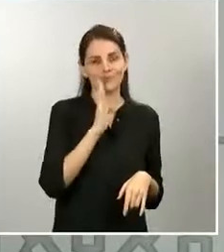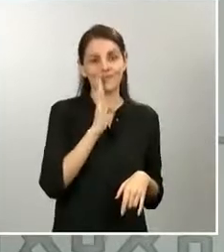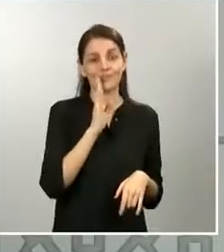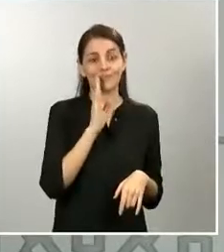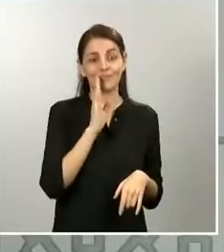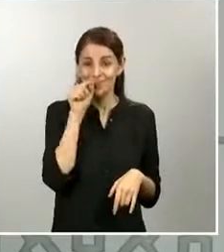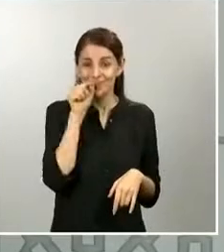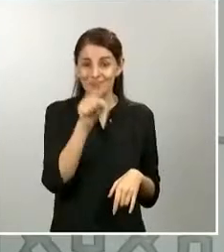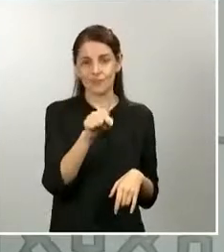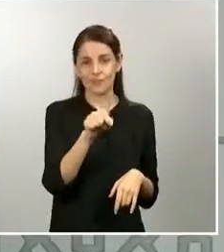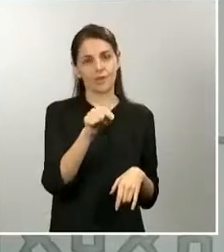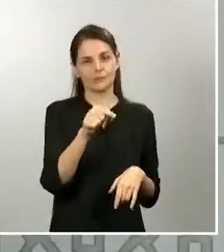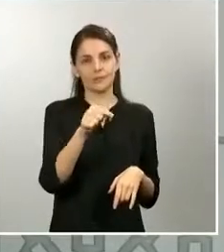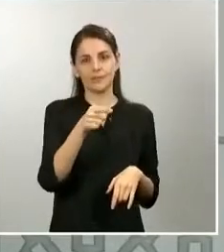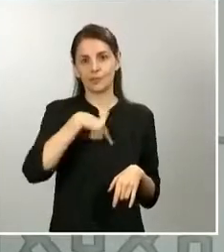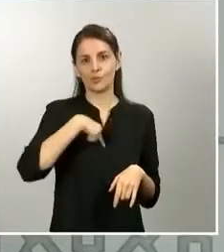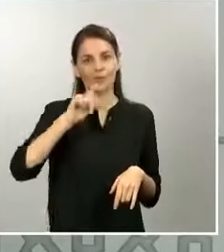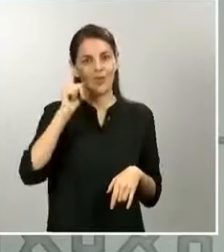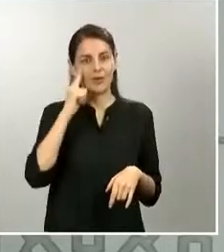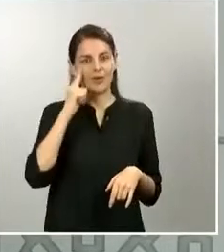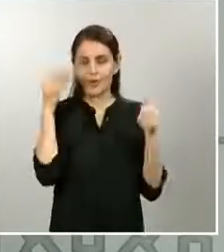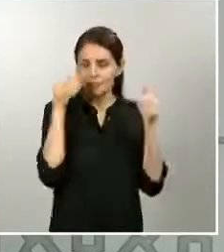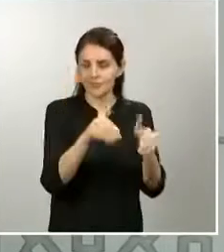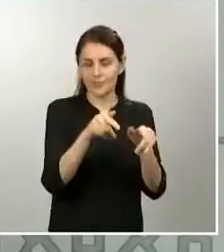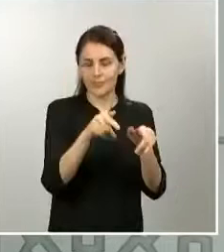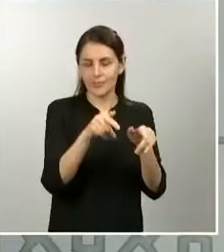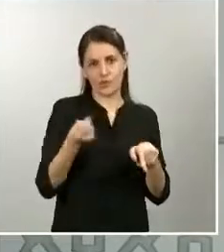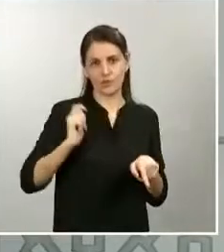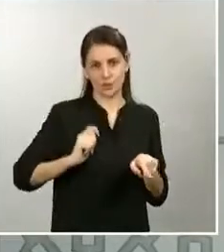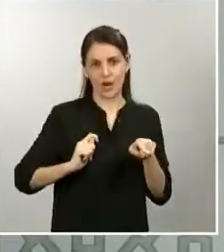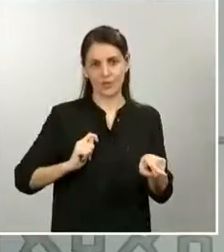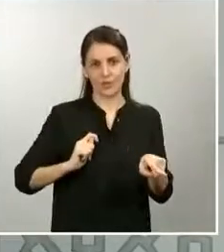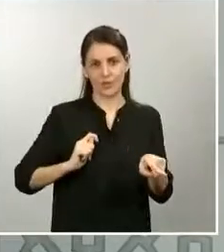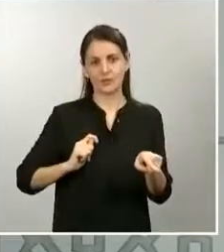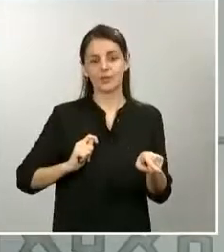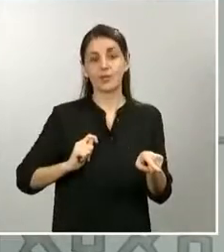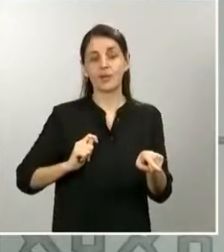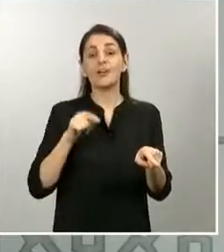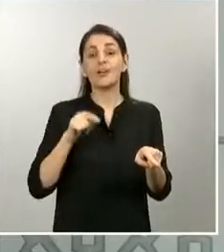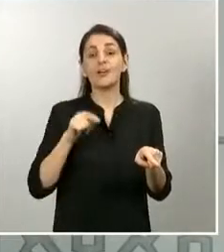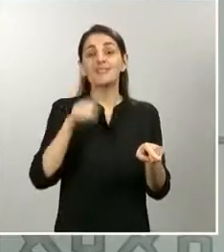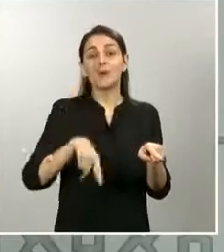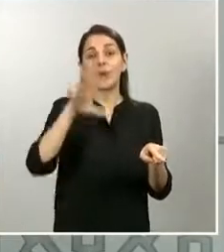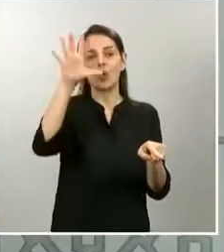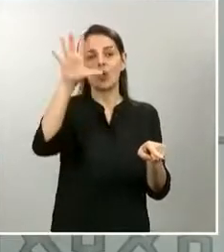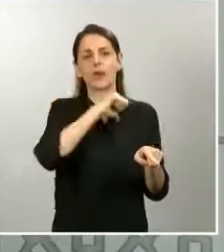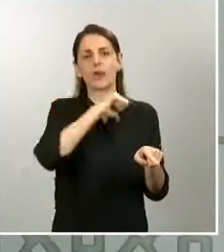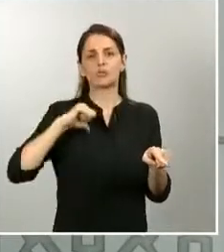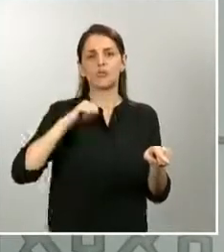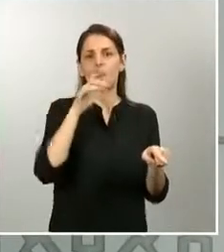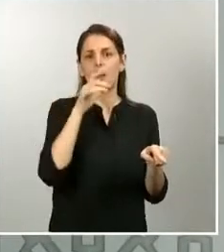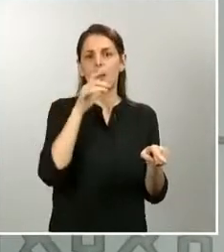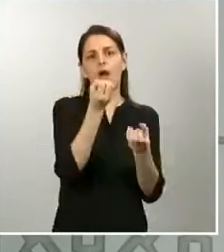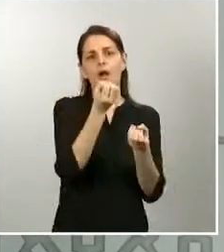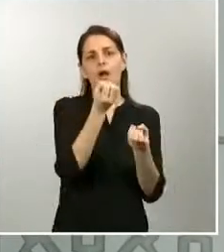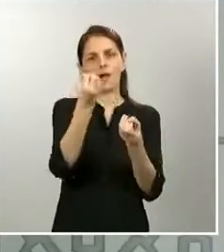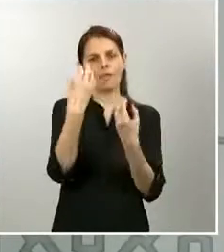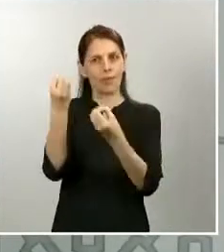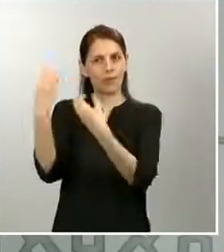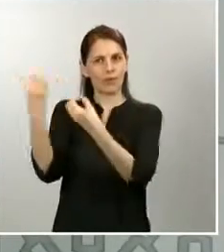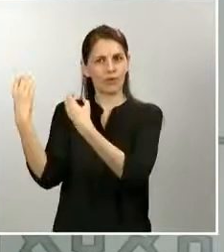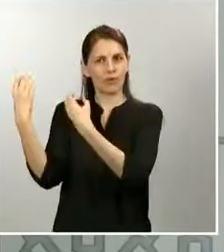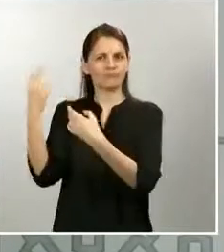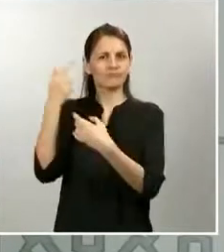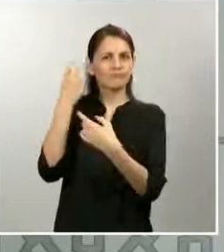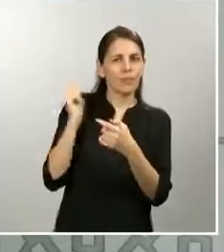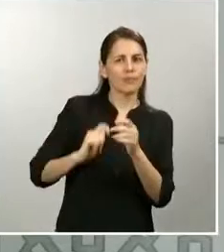está centrando el diagnóstico. Y estamos recabando información de las comunidades autónomas, tanto sobre su estado, porque tenemos una información